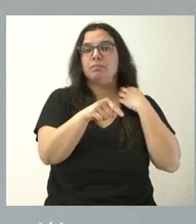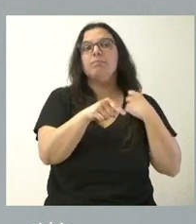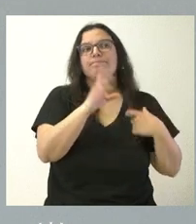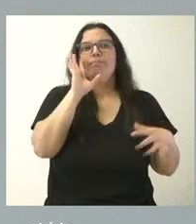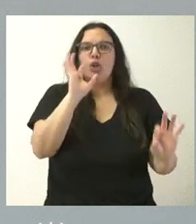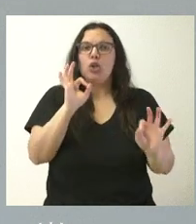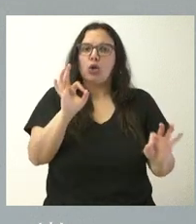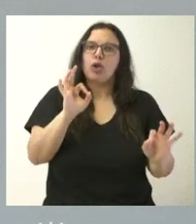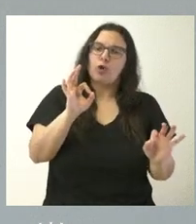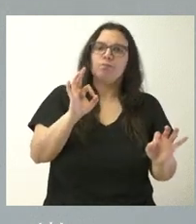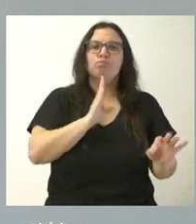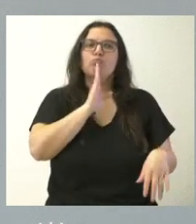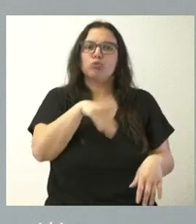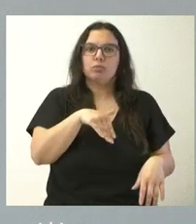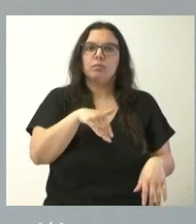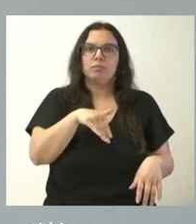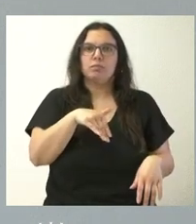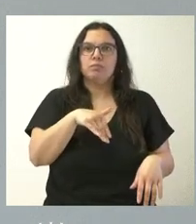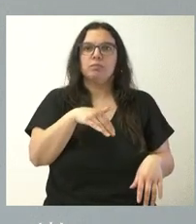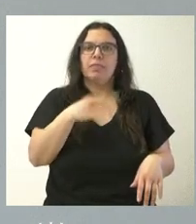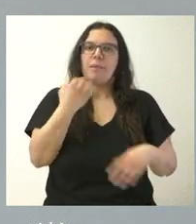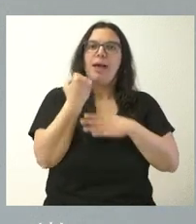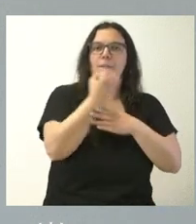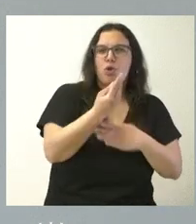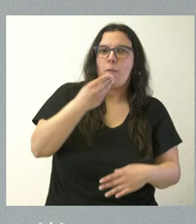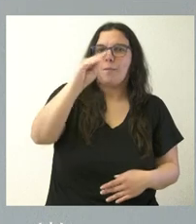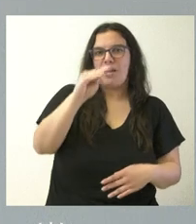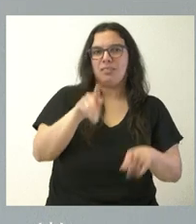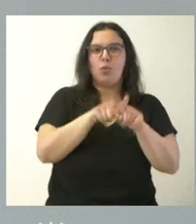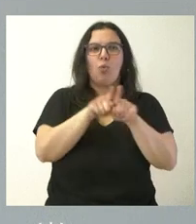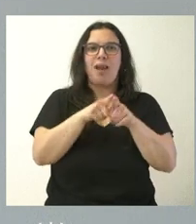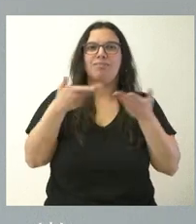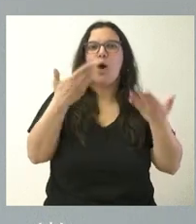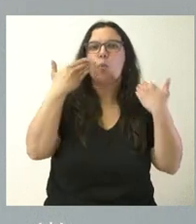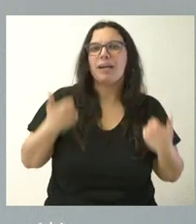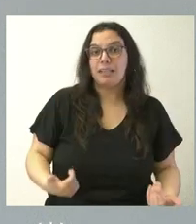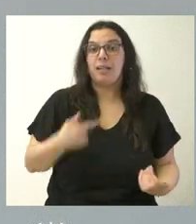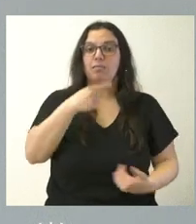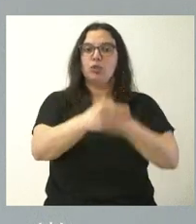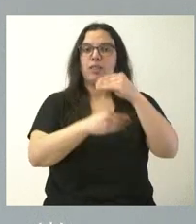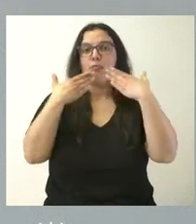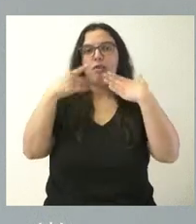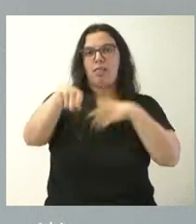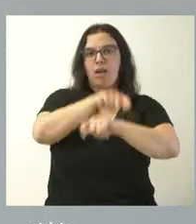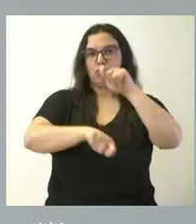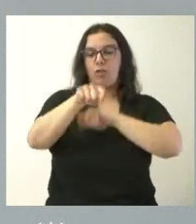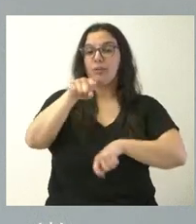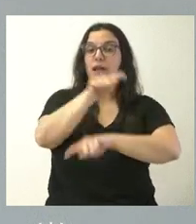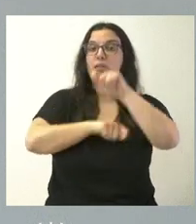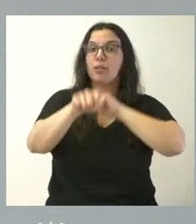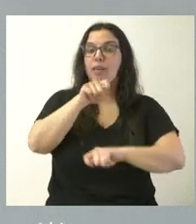lógicamente parece adecuado que requiera algún tipo de apoyo desde el punto de vista humanitario. Esto es lo que hacemos a través de esta asociación. Es una asociación